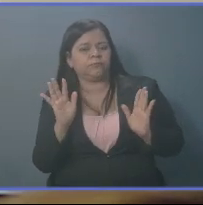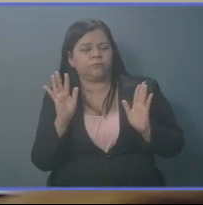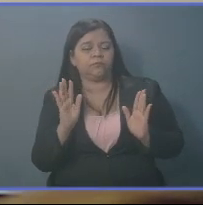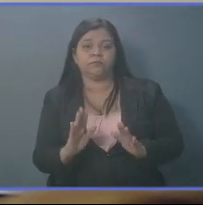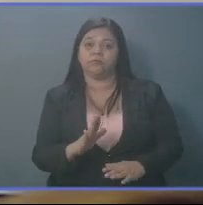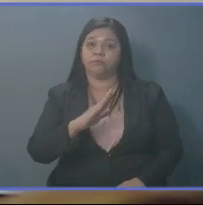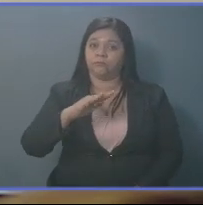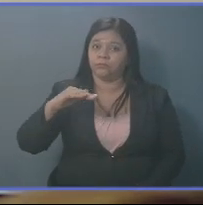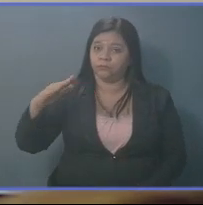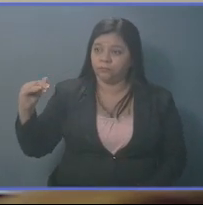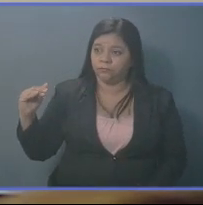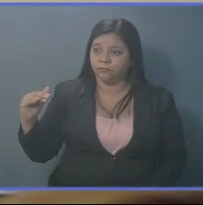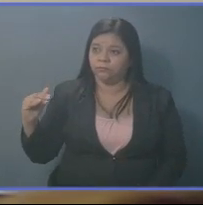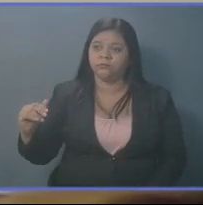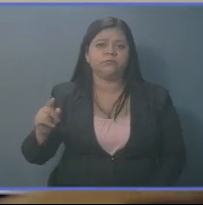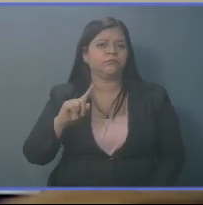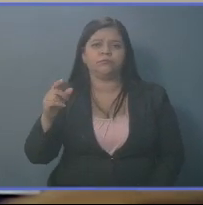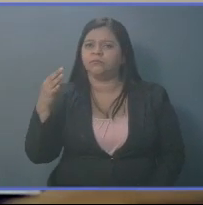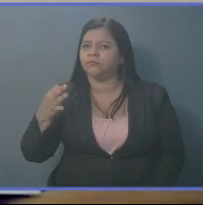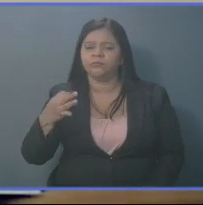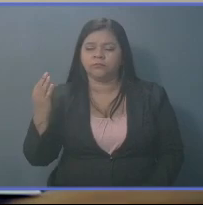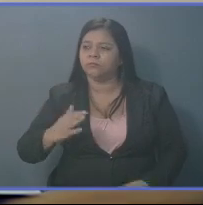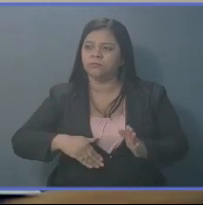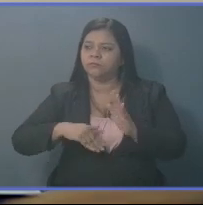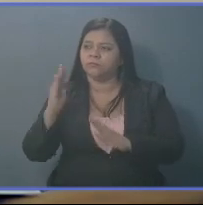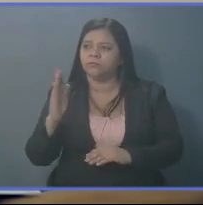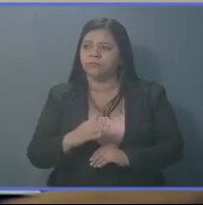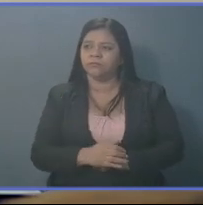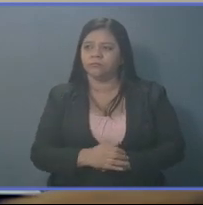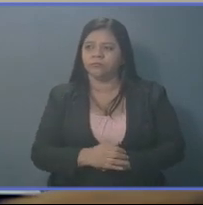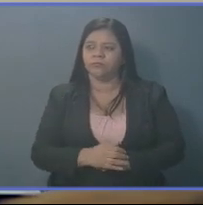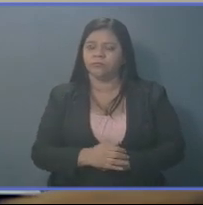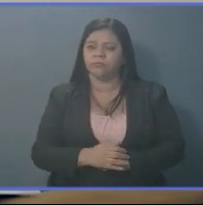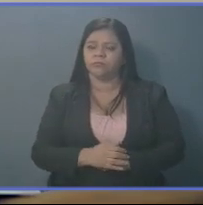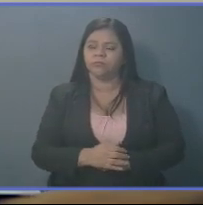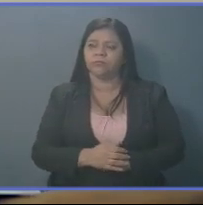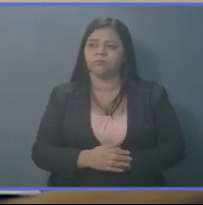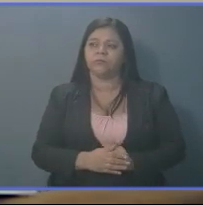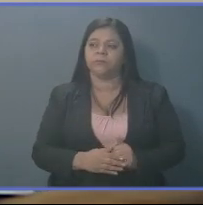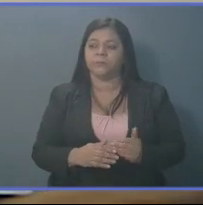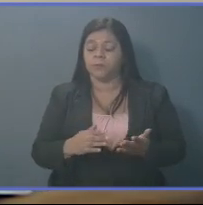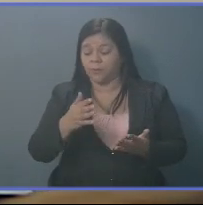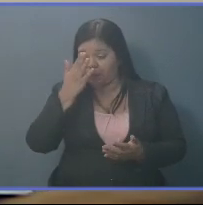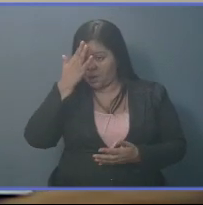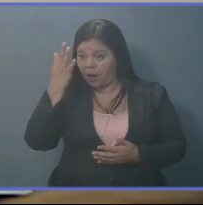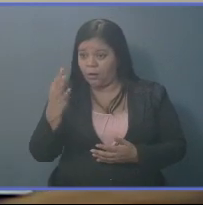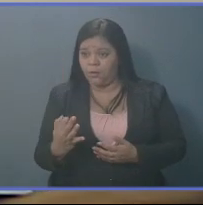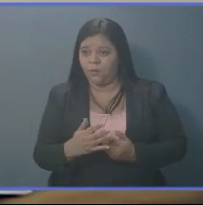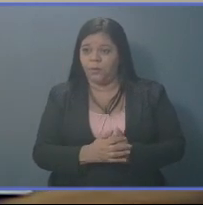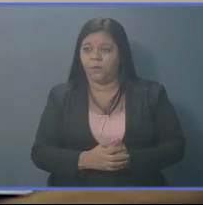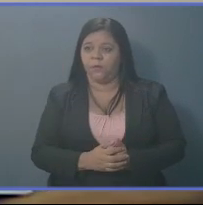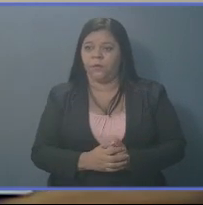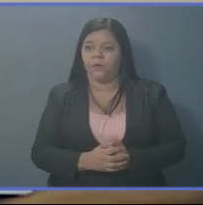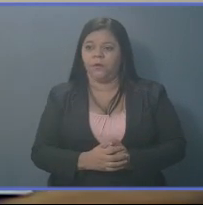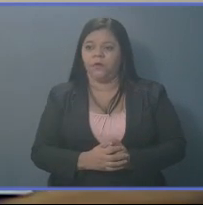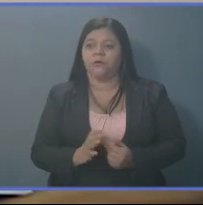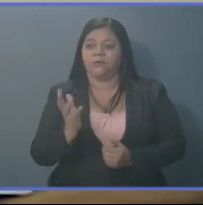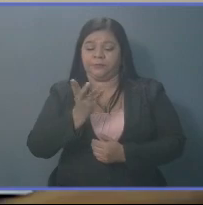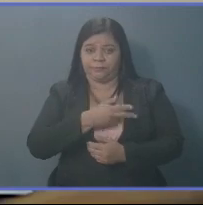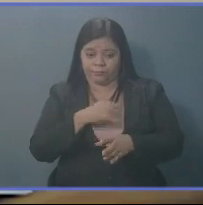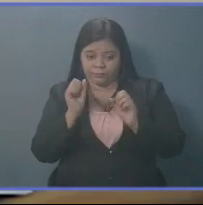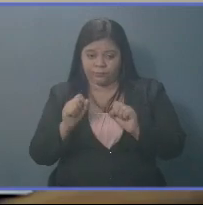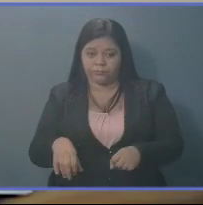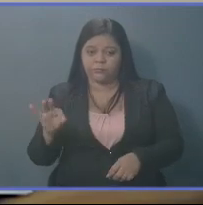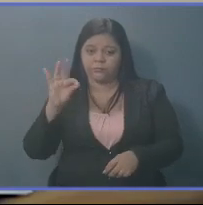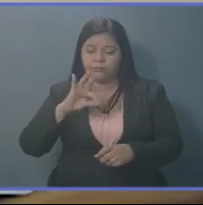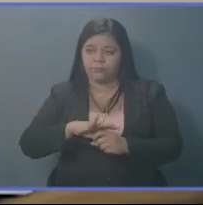no necesita más divisiones. Yo creo que dar nuestros votos